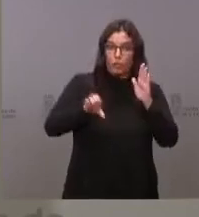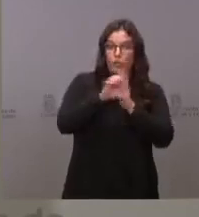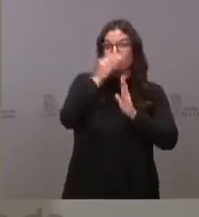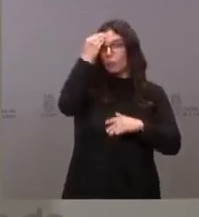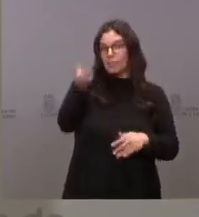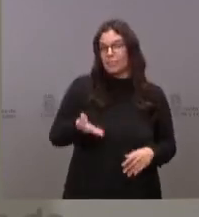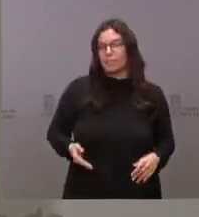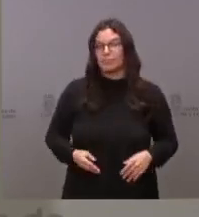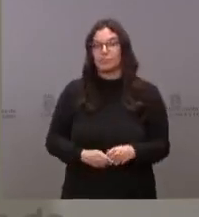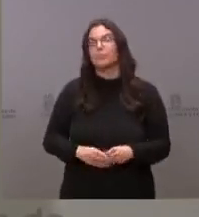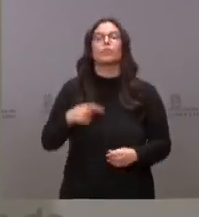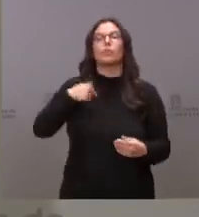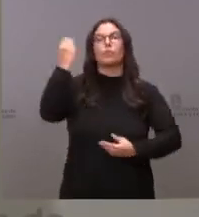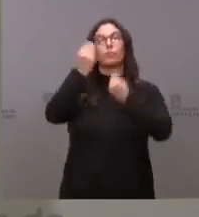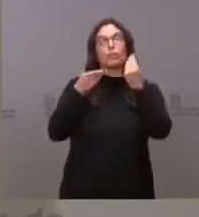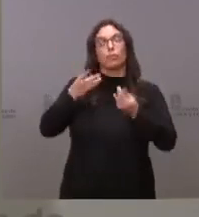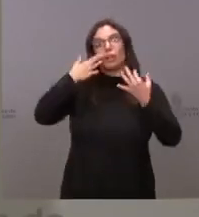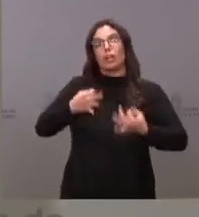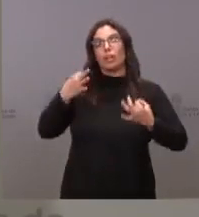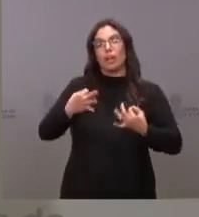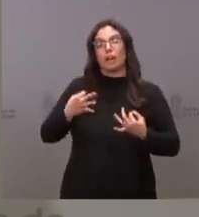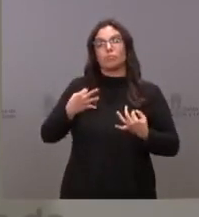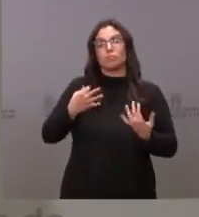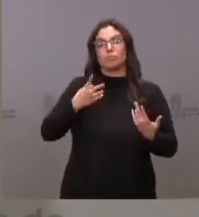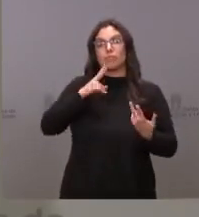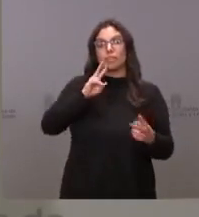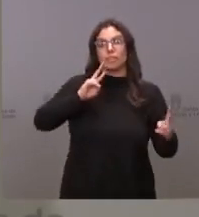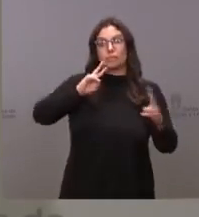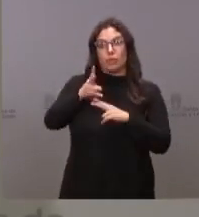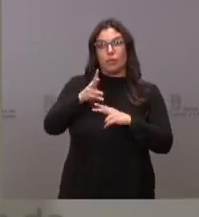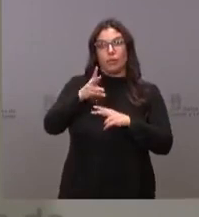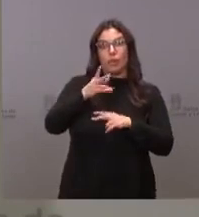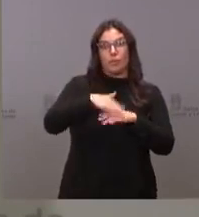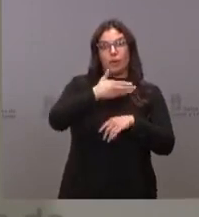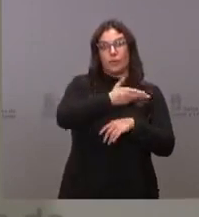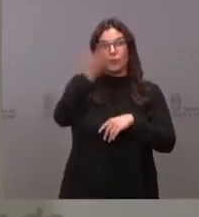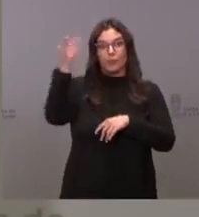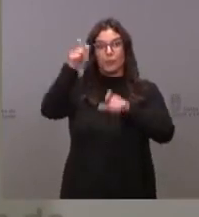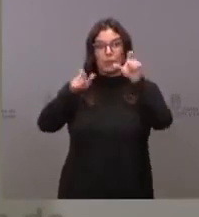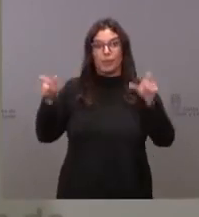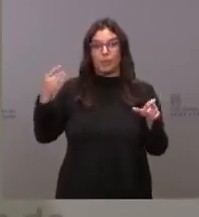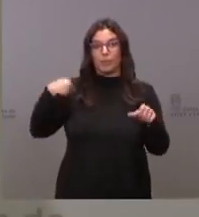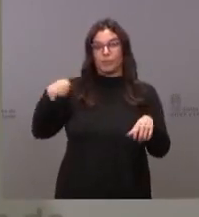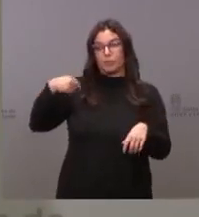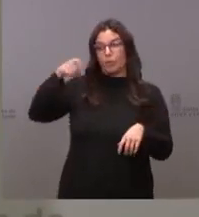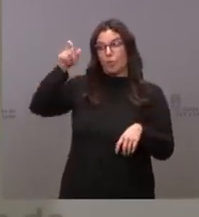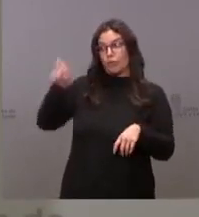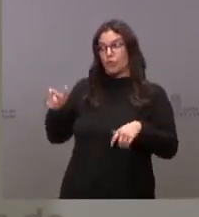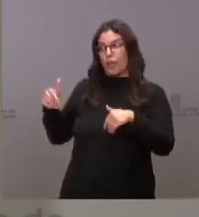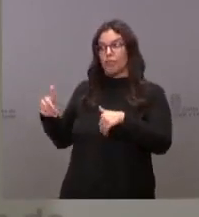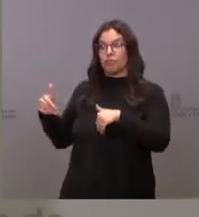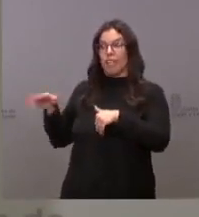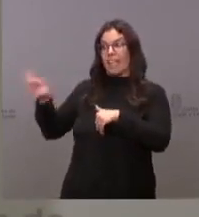Bueno, yo creo que quien debe responder ante la ciudadanía es quien propone al candidato. Yo